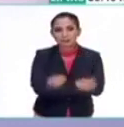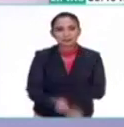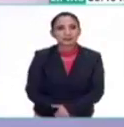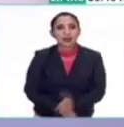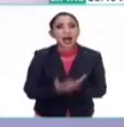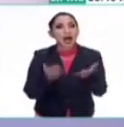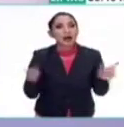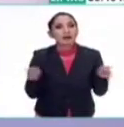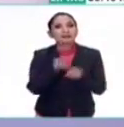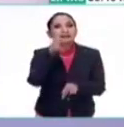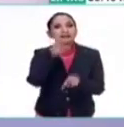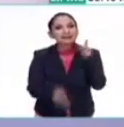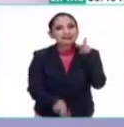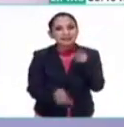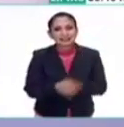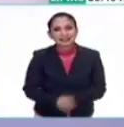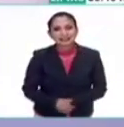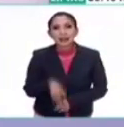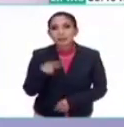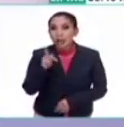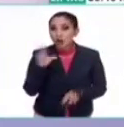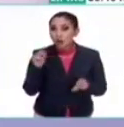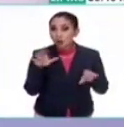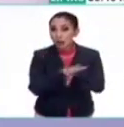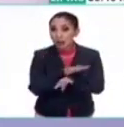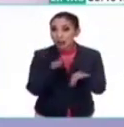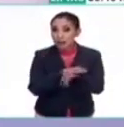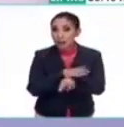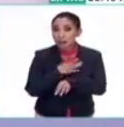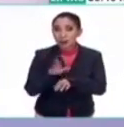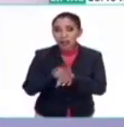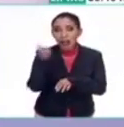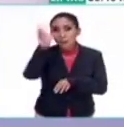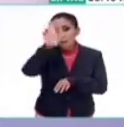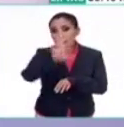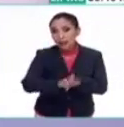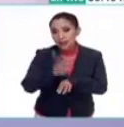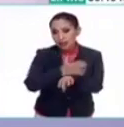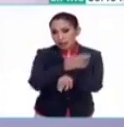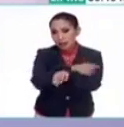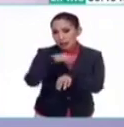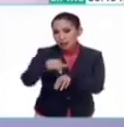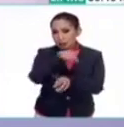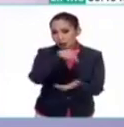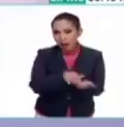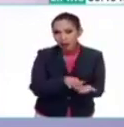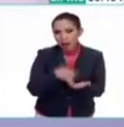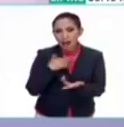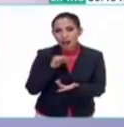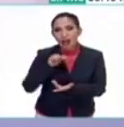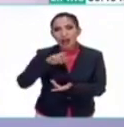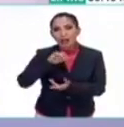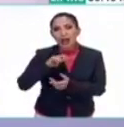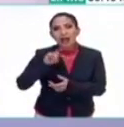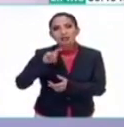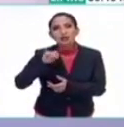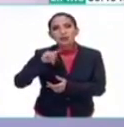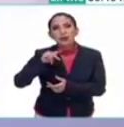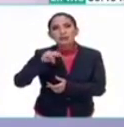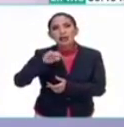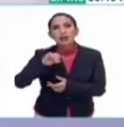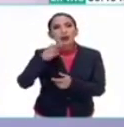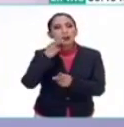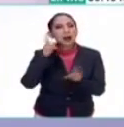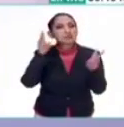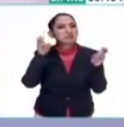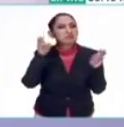Es momento de que hagamos una breve pausa, pero no le cambie porque como cada martes nos acompaña en el estudio el arqueólogo Arturo Montero, con